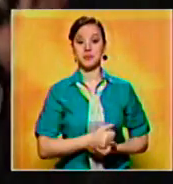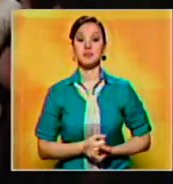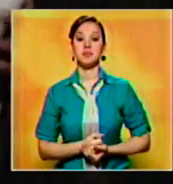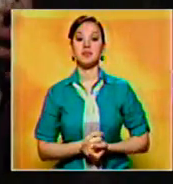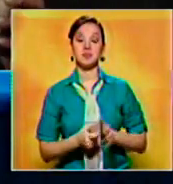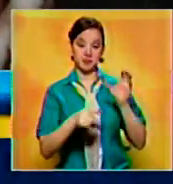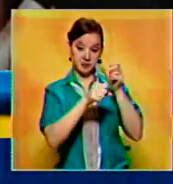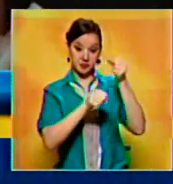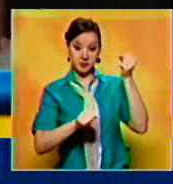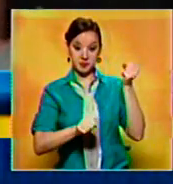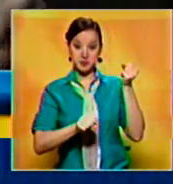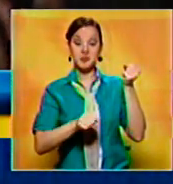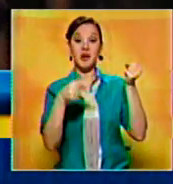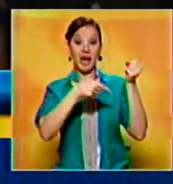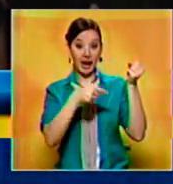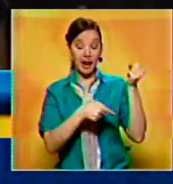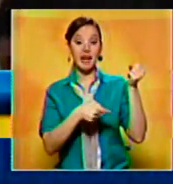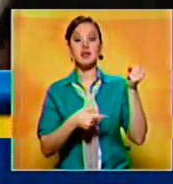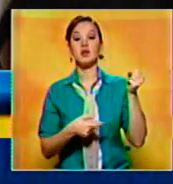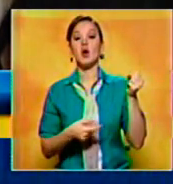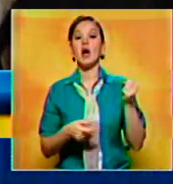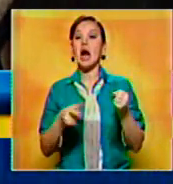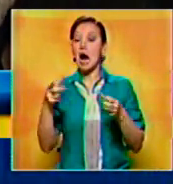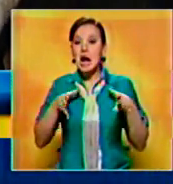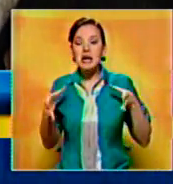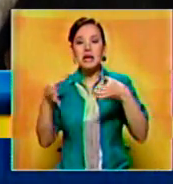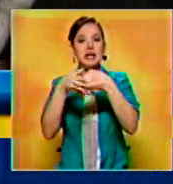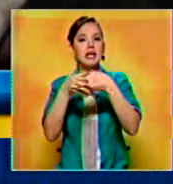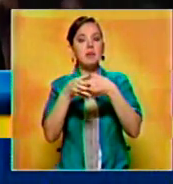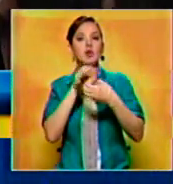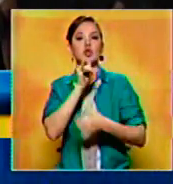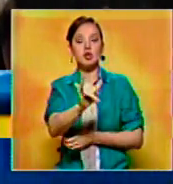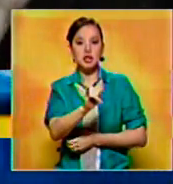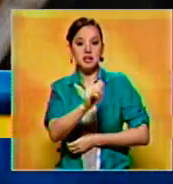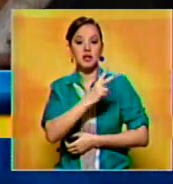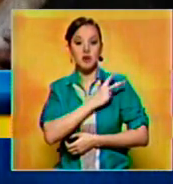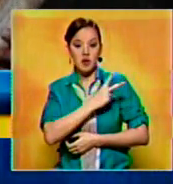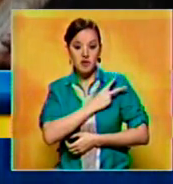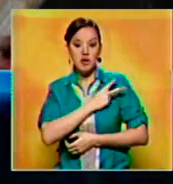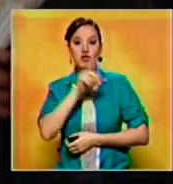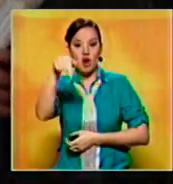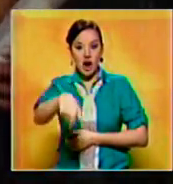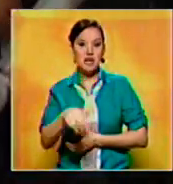Ha sido reconocido el trabajo que realiza el equipo de Noticiero Benevisión en el Estado de Aragua y en todo el país.